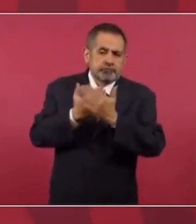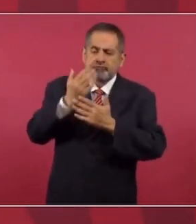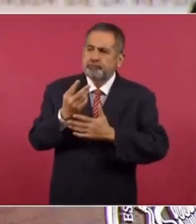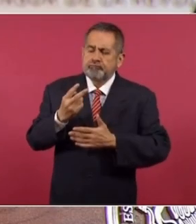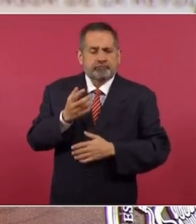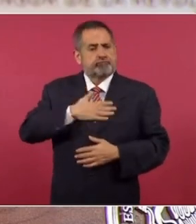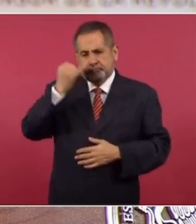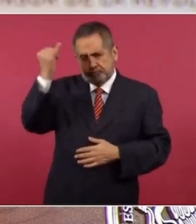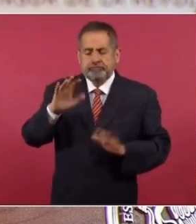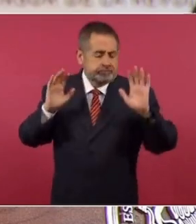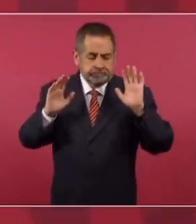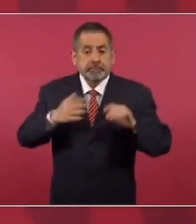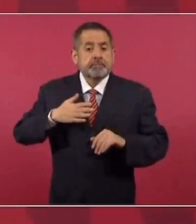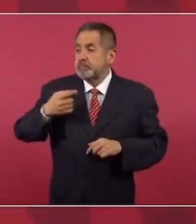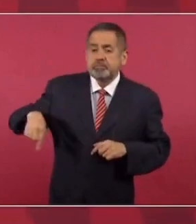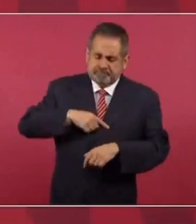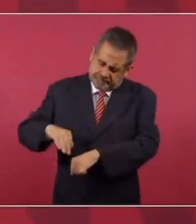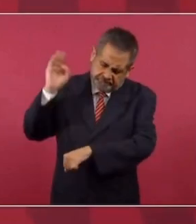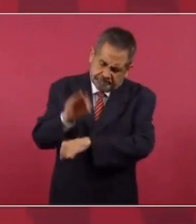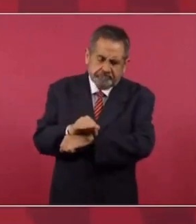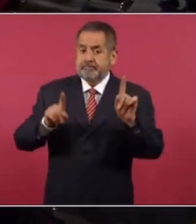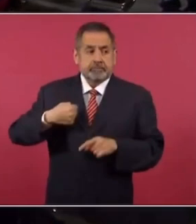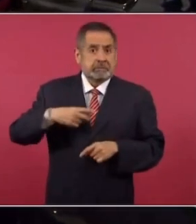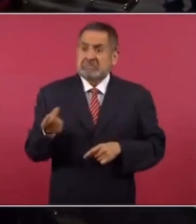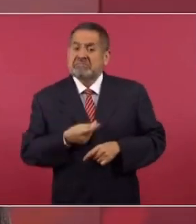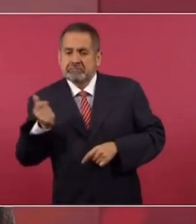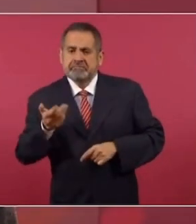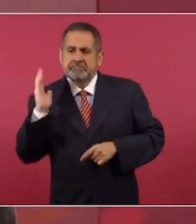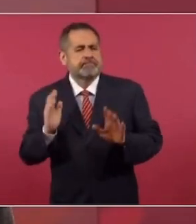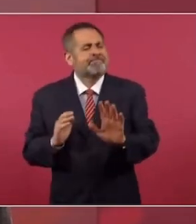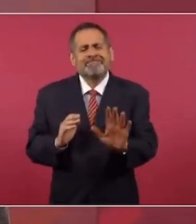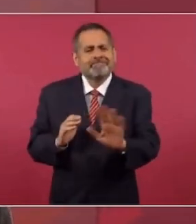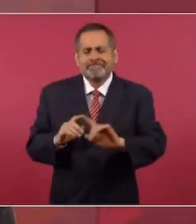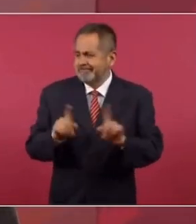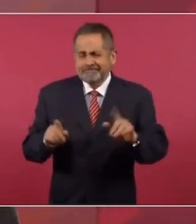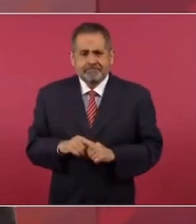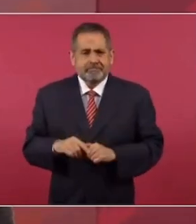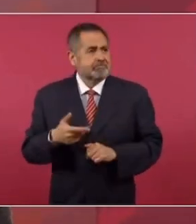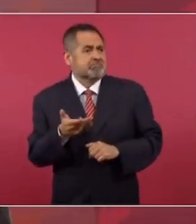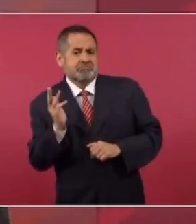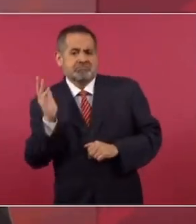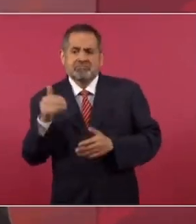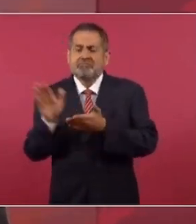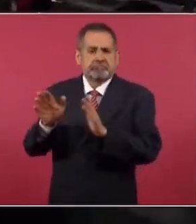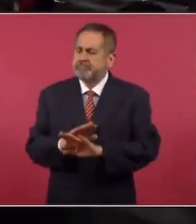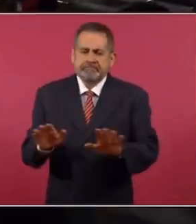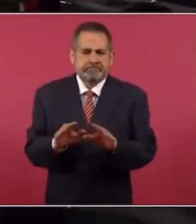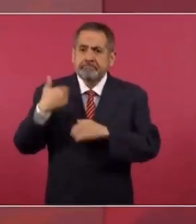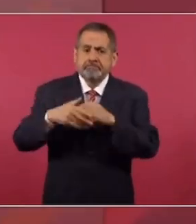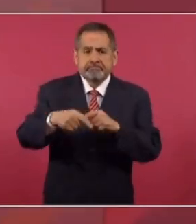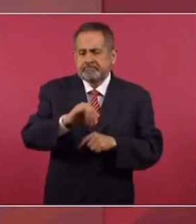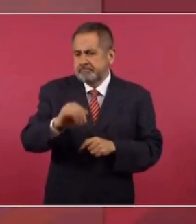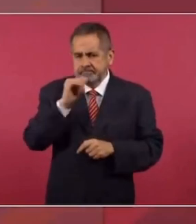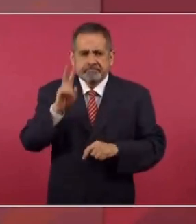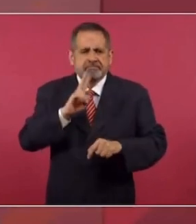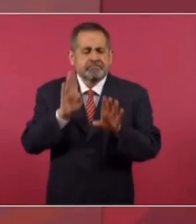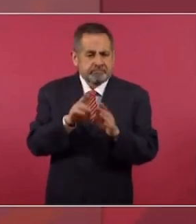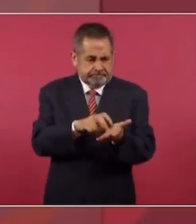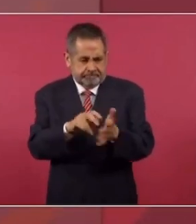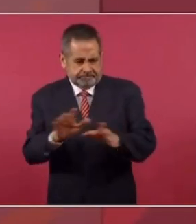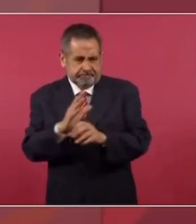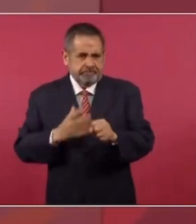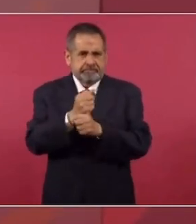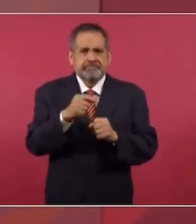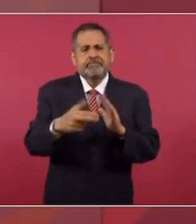postura y vamos a defender siempre el derecho de asilo. Nosotros no vamos a expulsar a nadie y vamos a buscar reformar